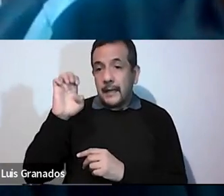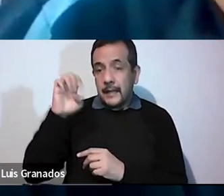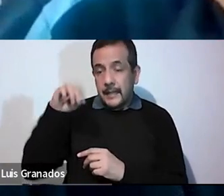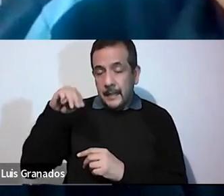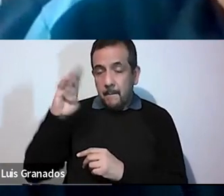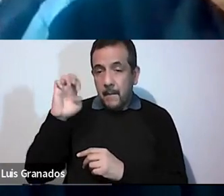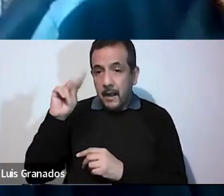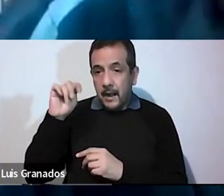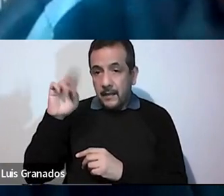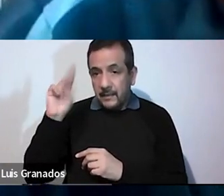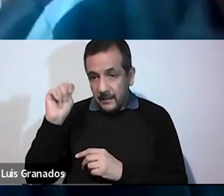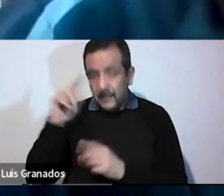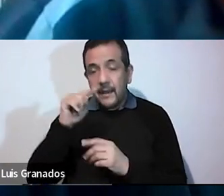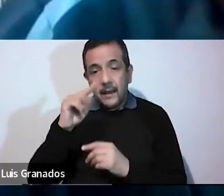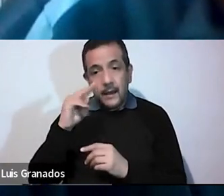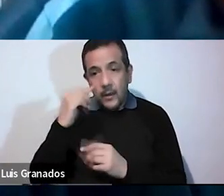regocijo, alivio,